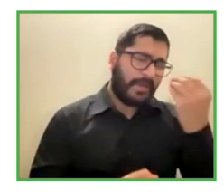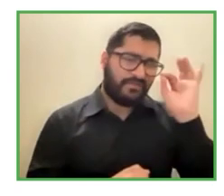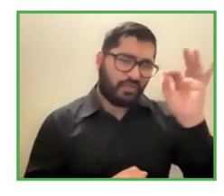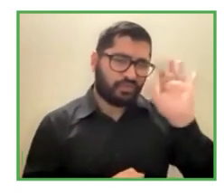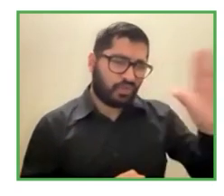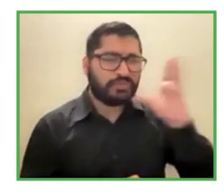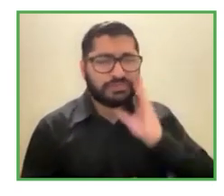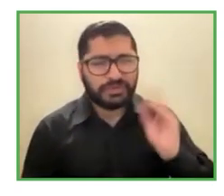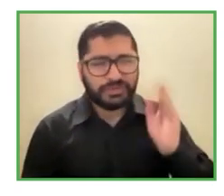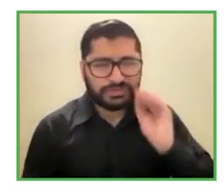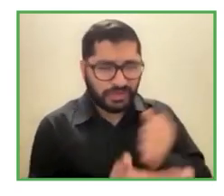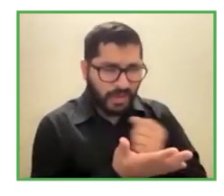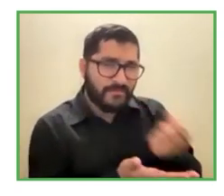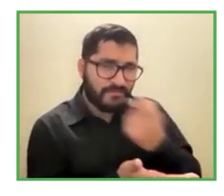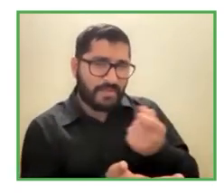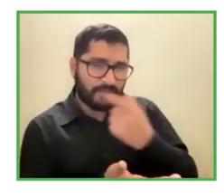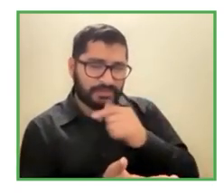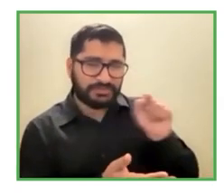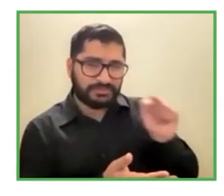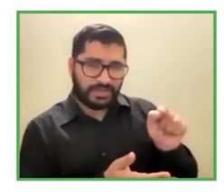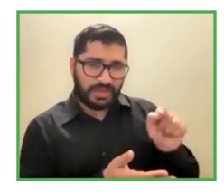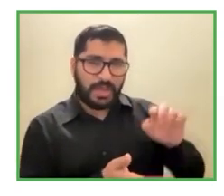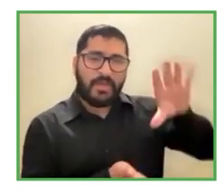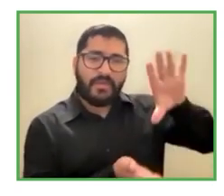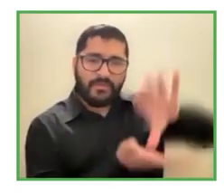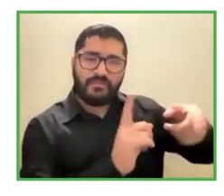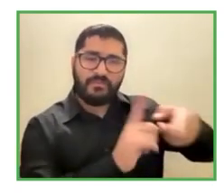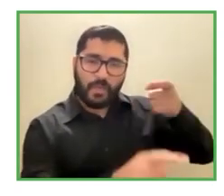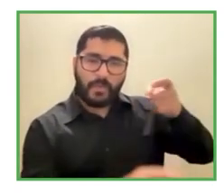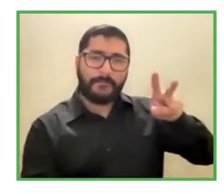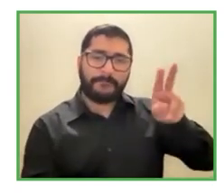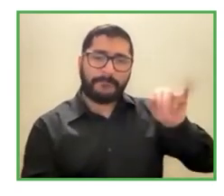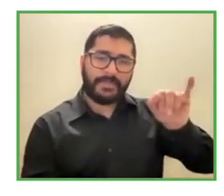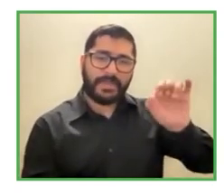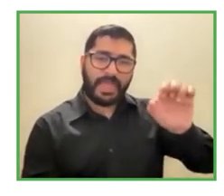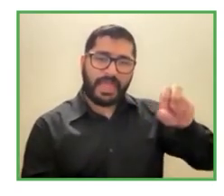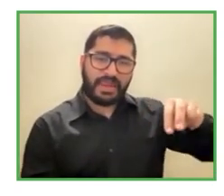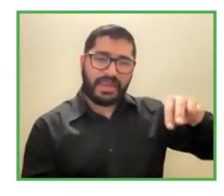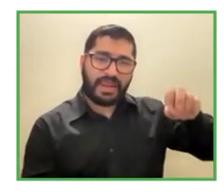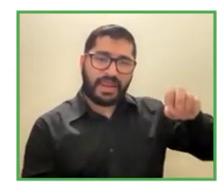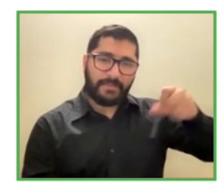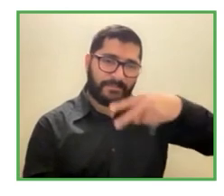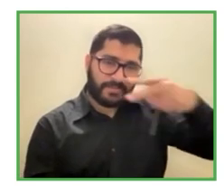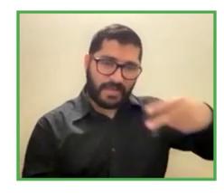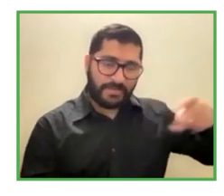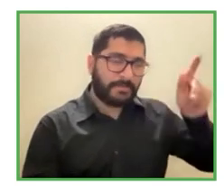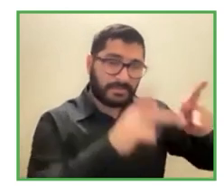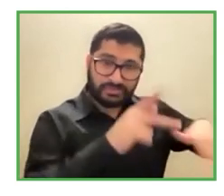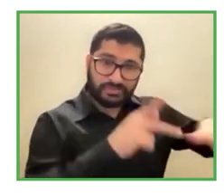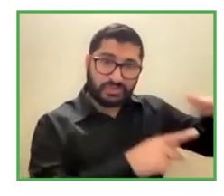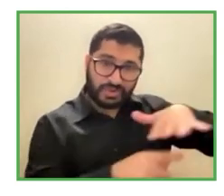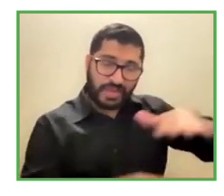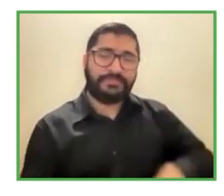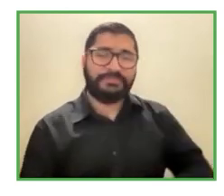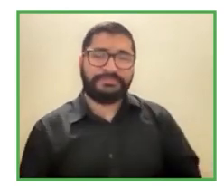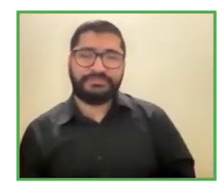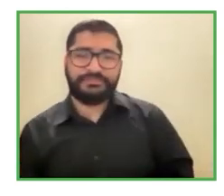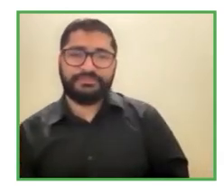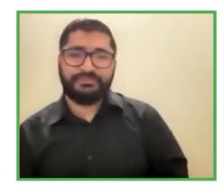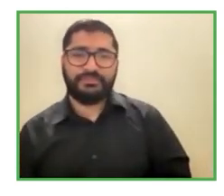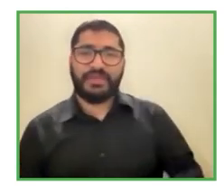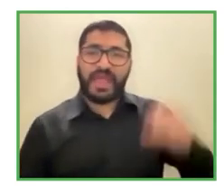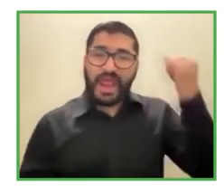personas sordas ¿no es cierto? para terminar con la exposición ¿no es cierto? de seco donde